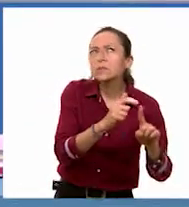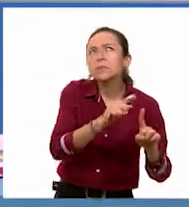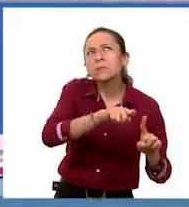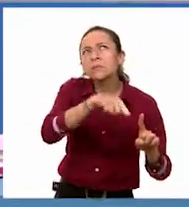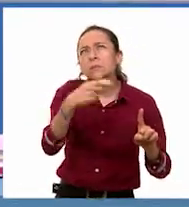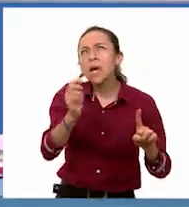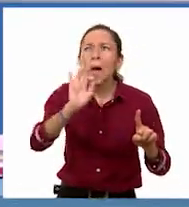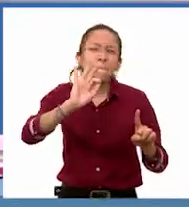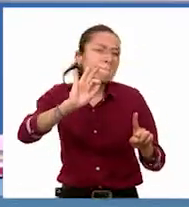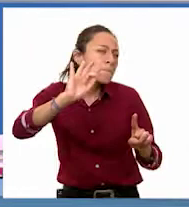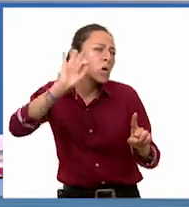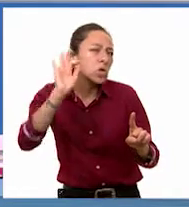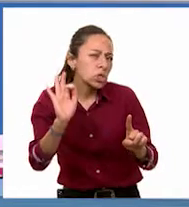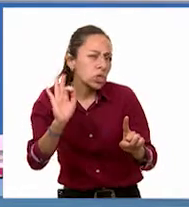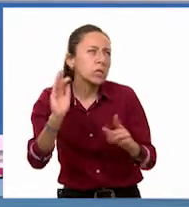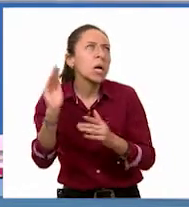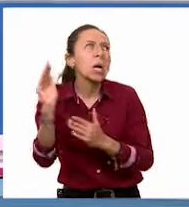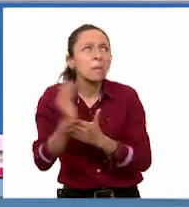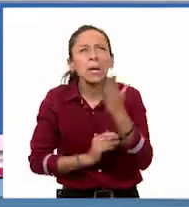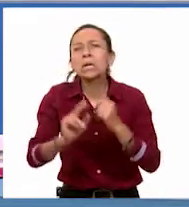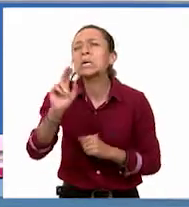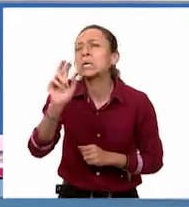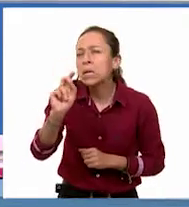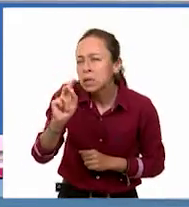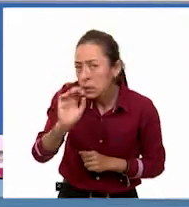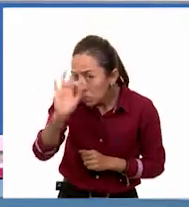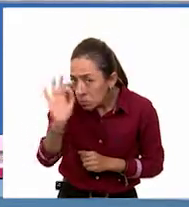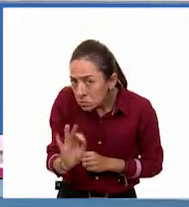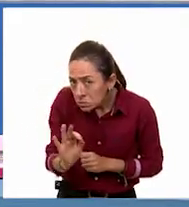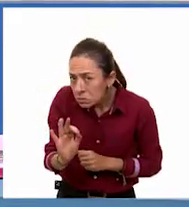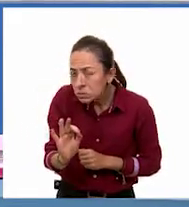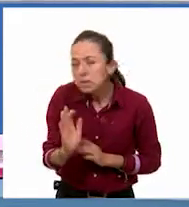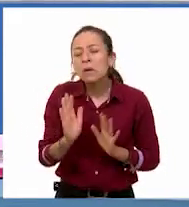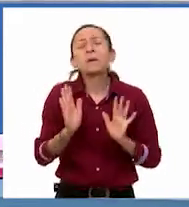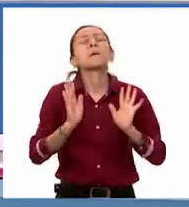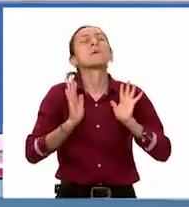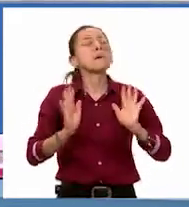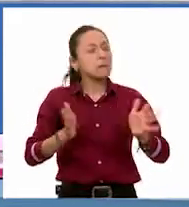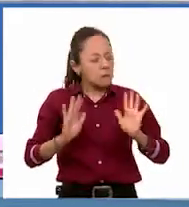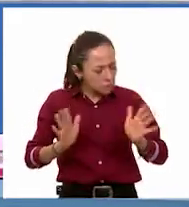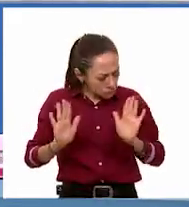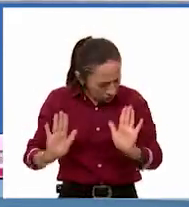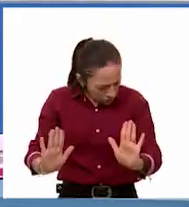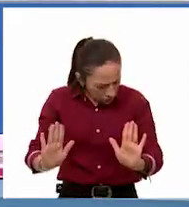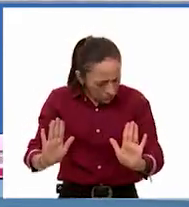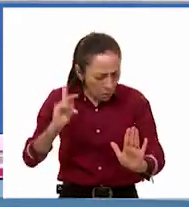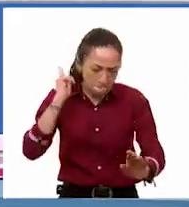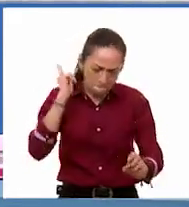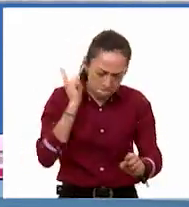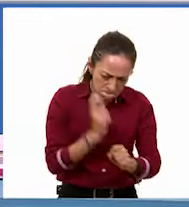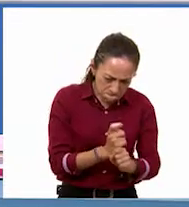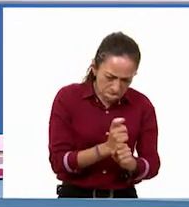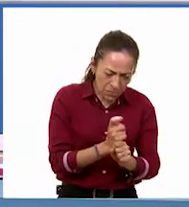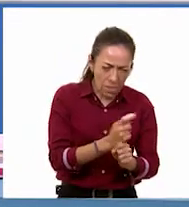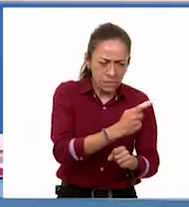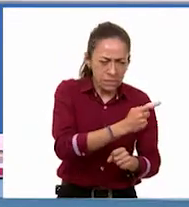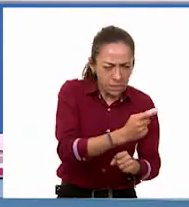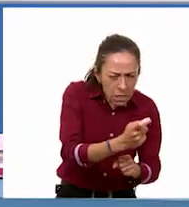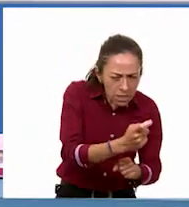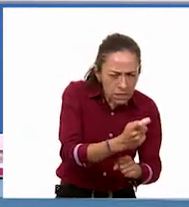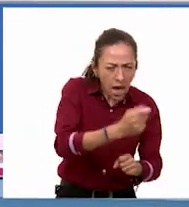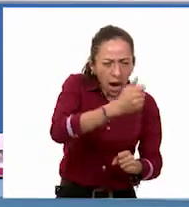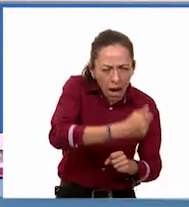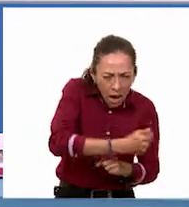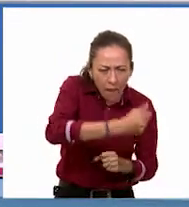descuento del 30%, primero tendría que considerar que por cada 100